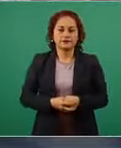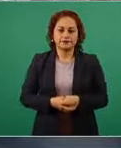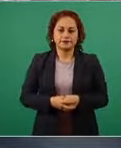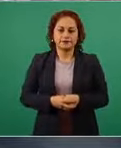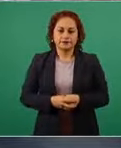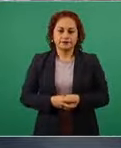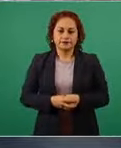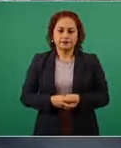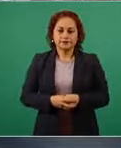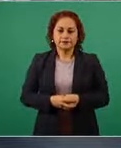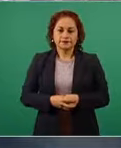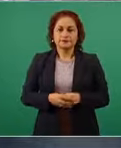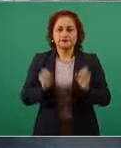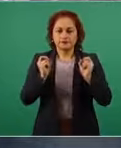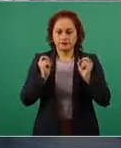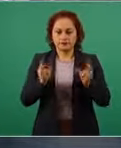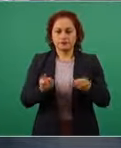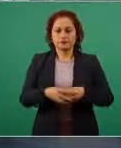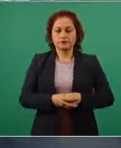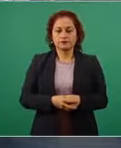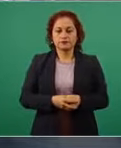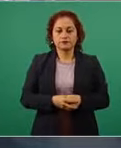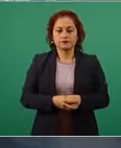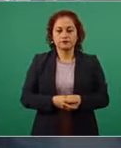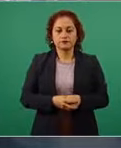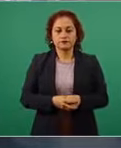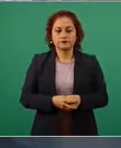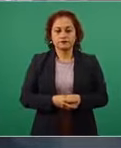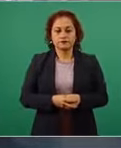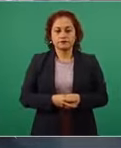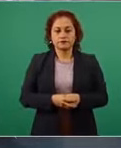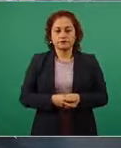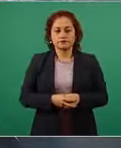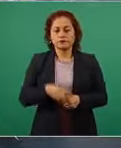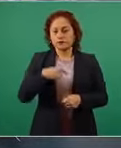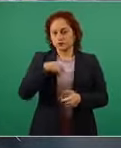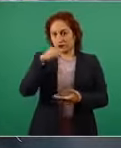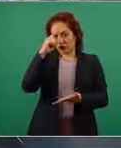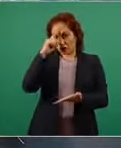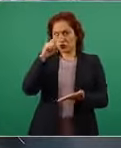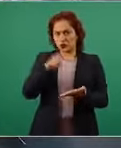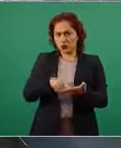bueno vamos a yo creo que están bien representados